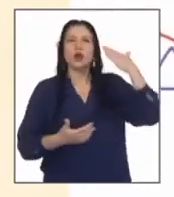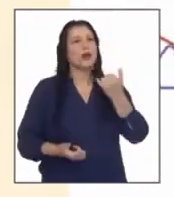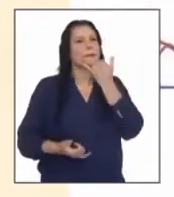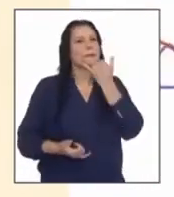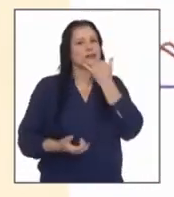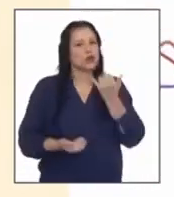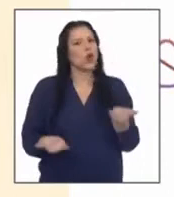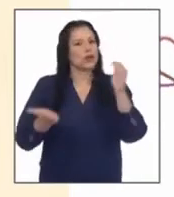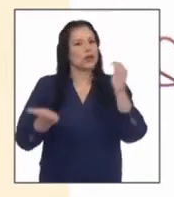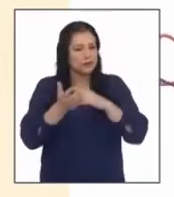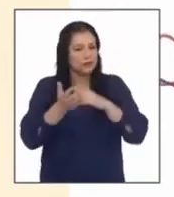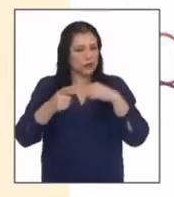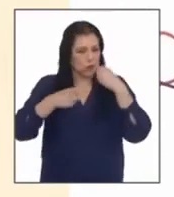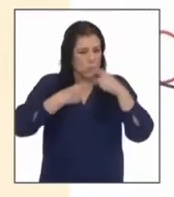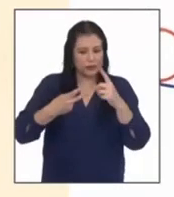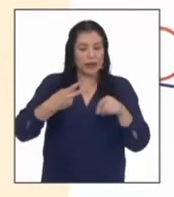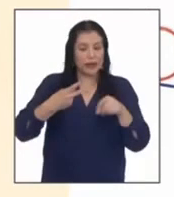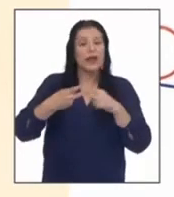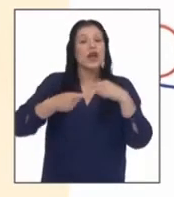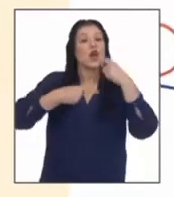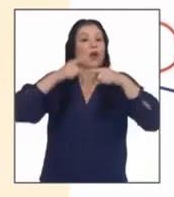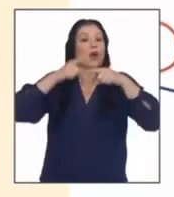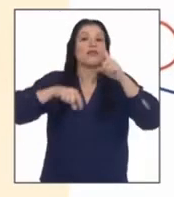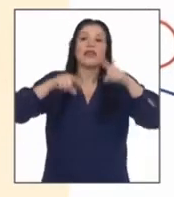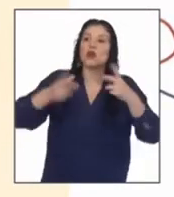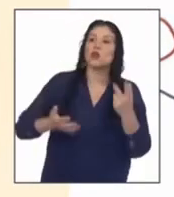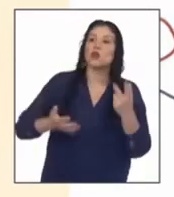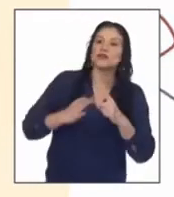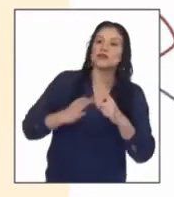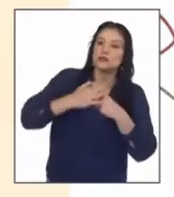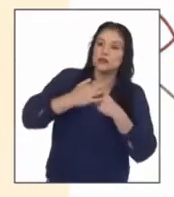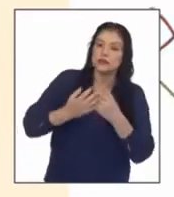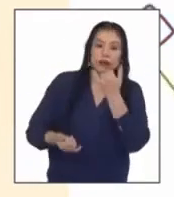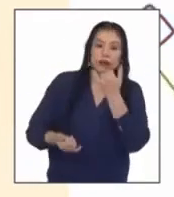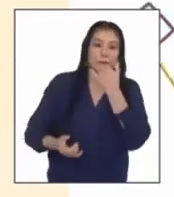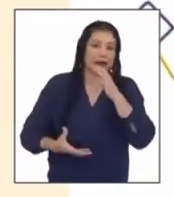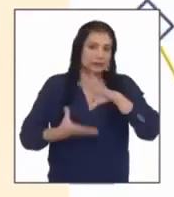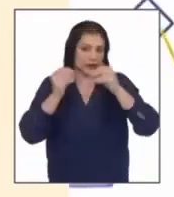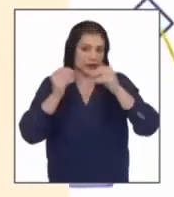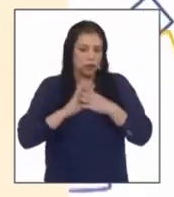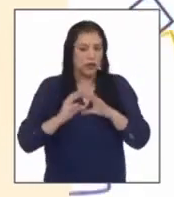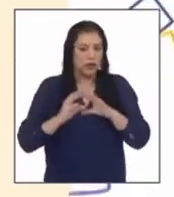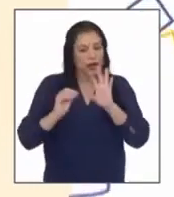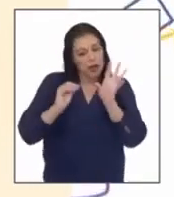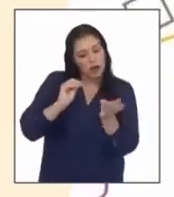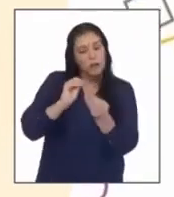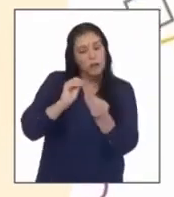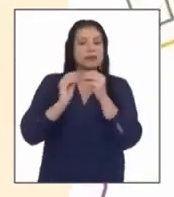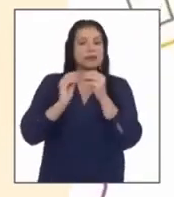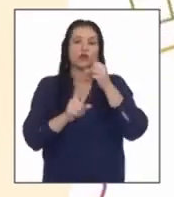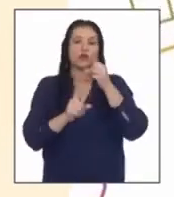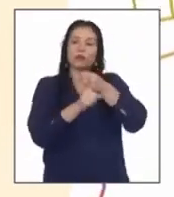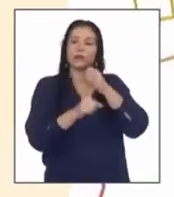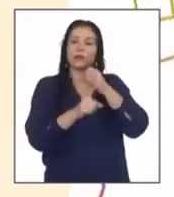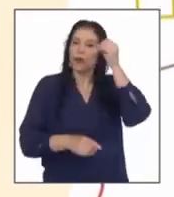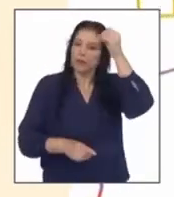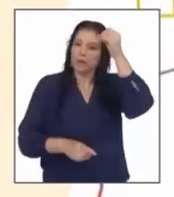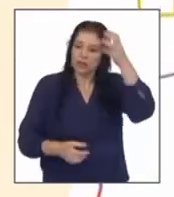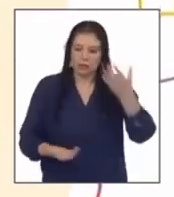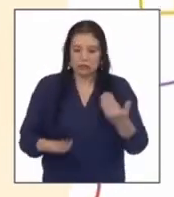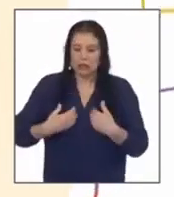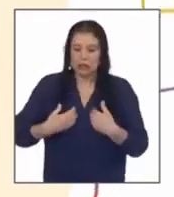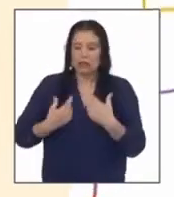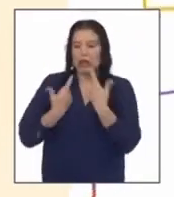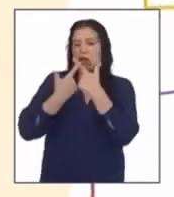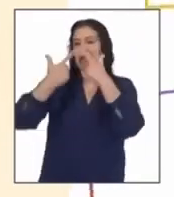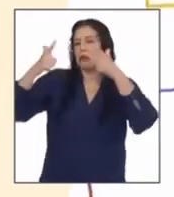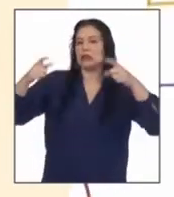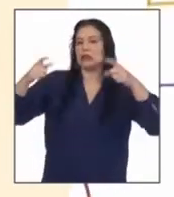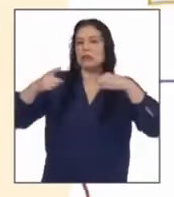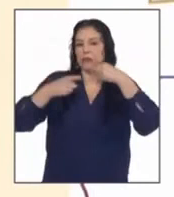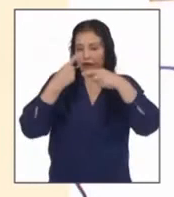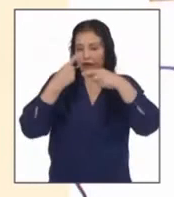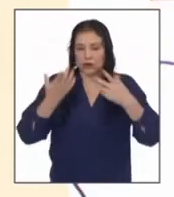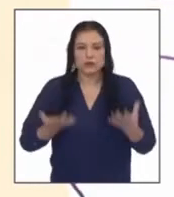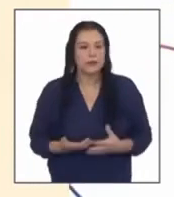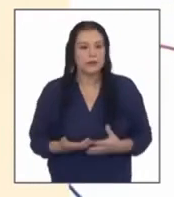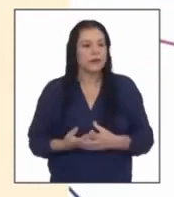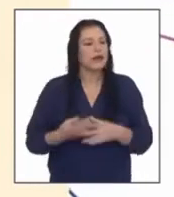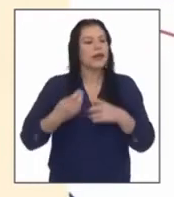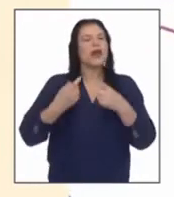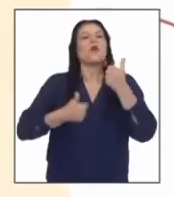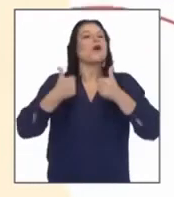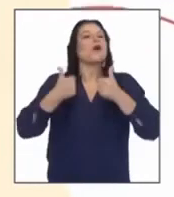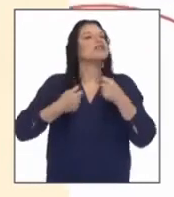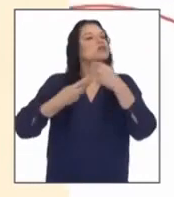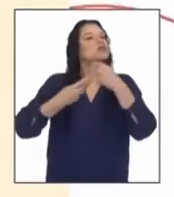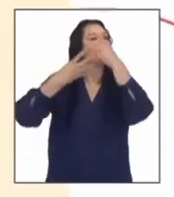narra un suceso complementa con una opinión posee libertad narrativa los tipos de